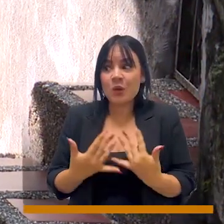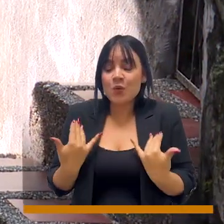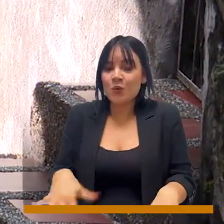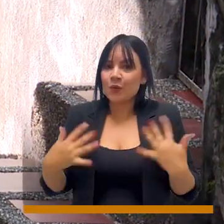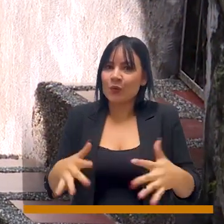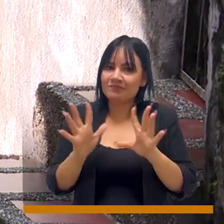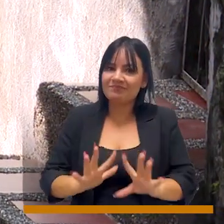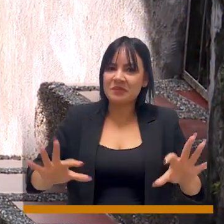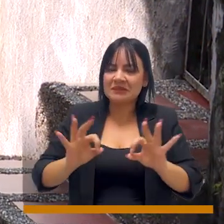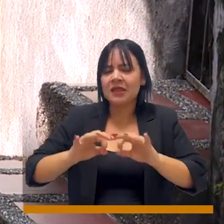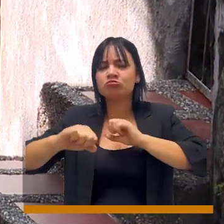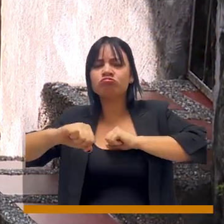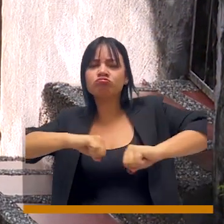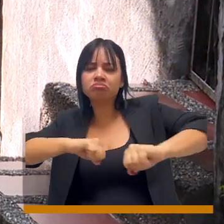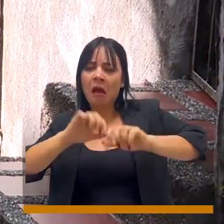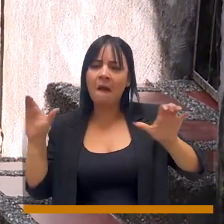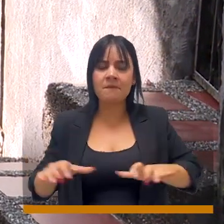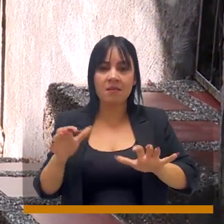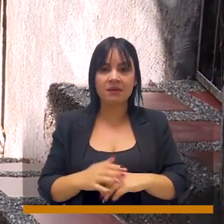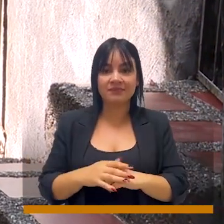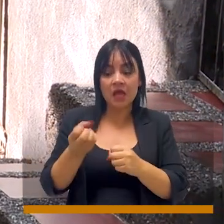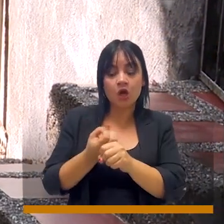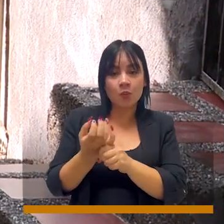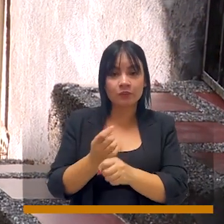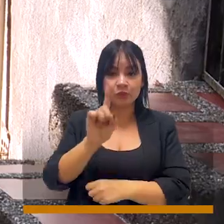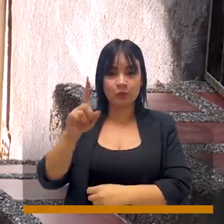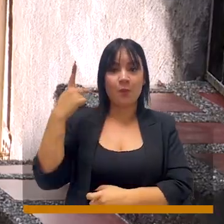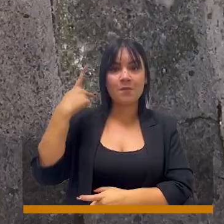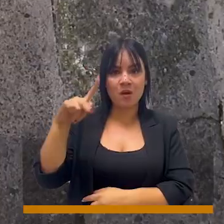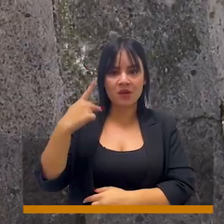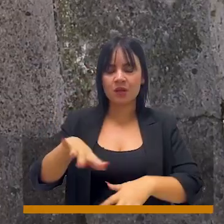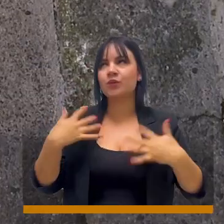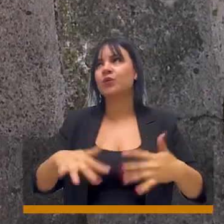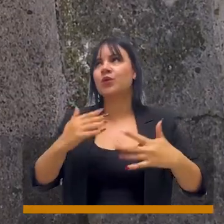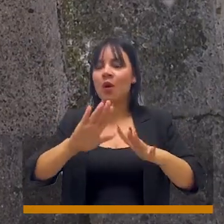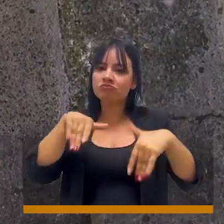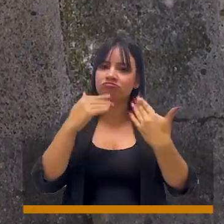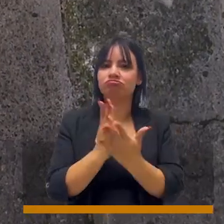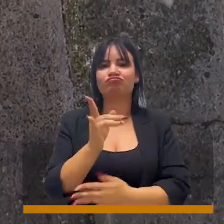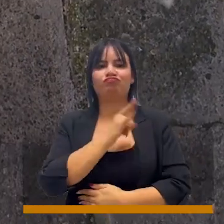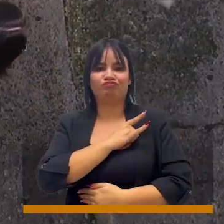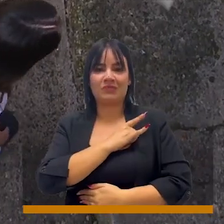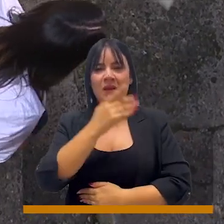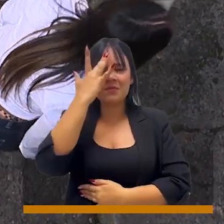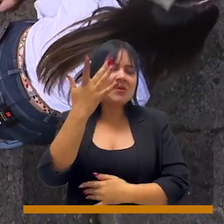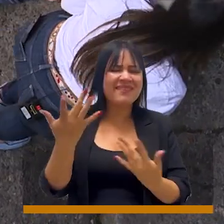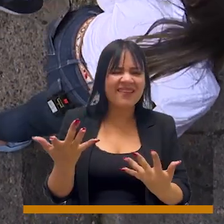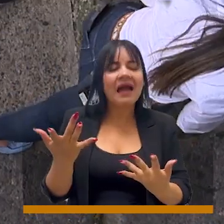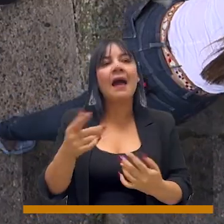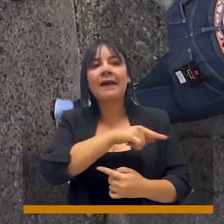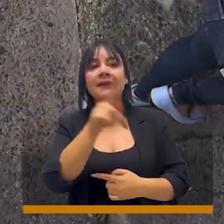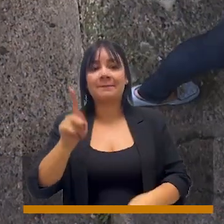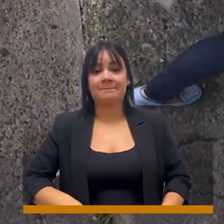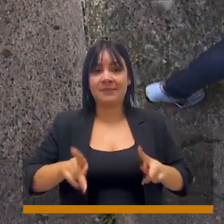grandes resultados de la gestión territorial. La Comuna 1 Popular le ha apostado a la educación superior porque a través de esta podremos